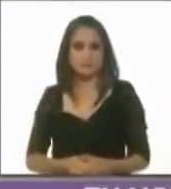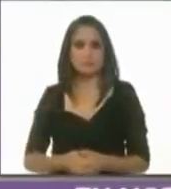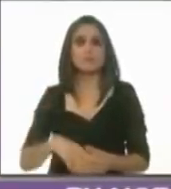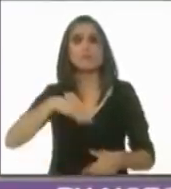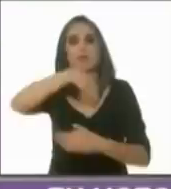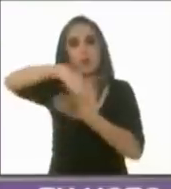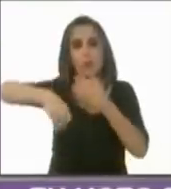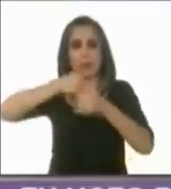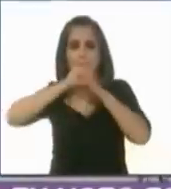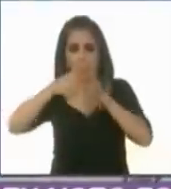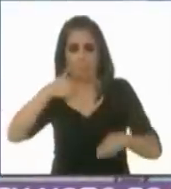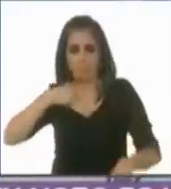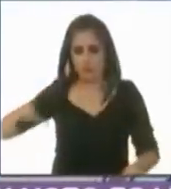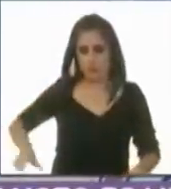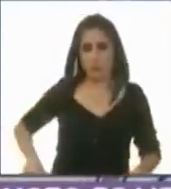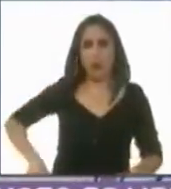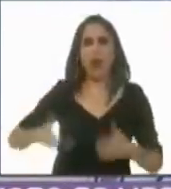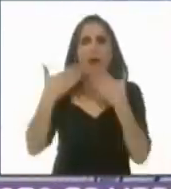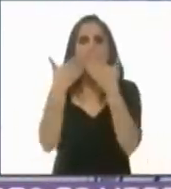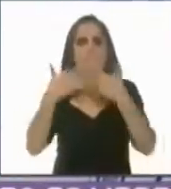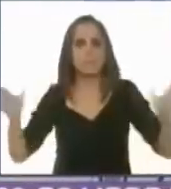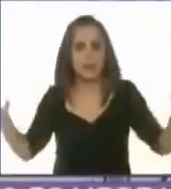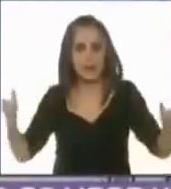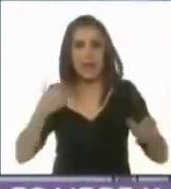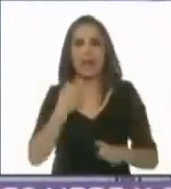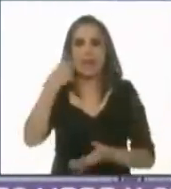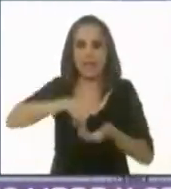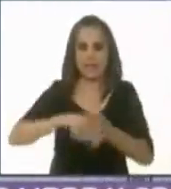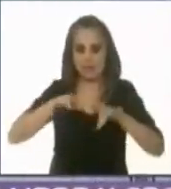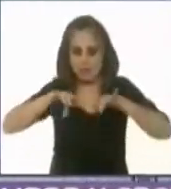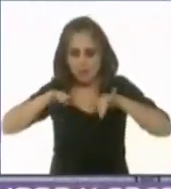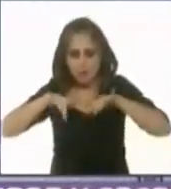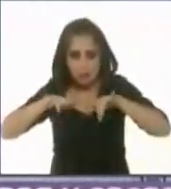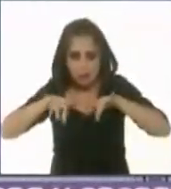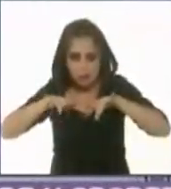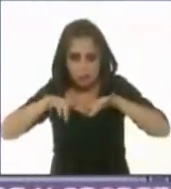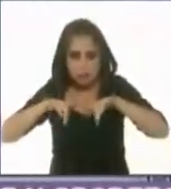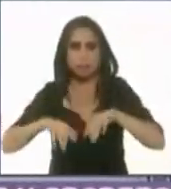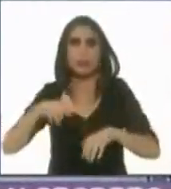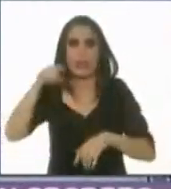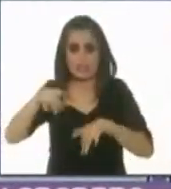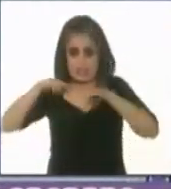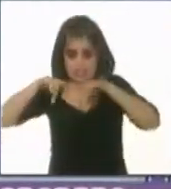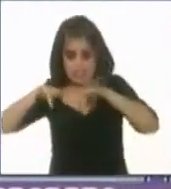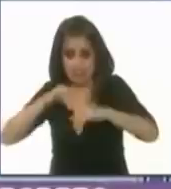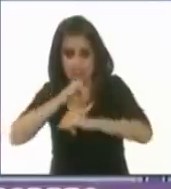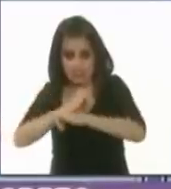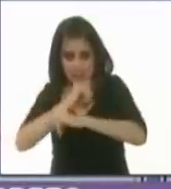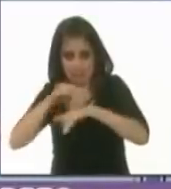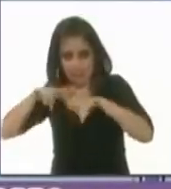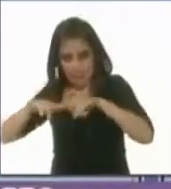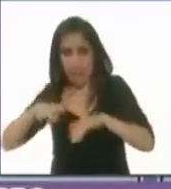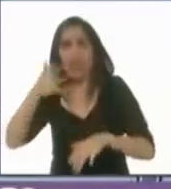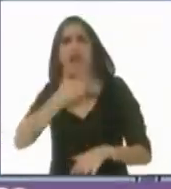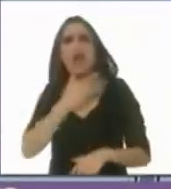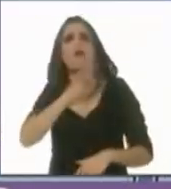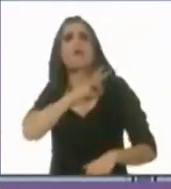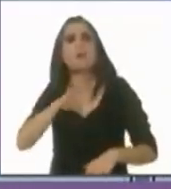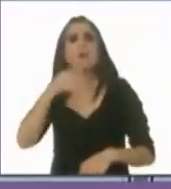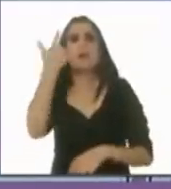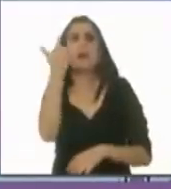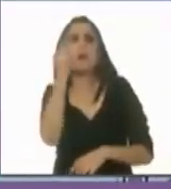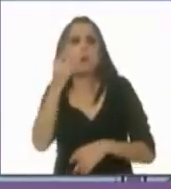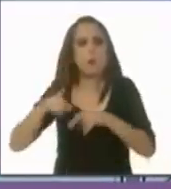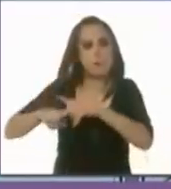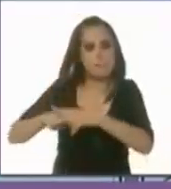información de mi gobierno estará abierta en una plataforma digital. La plataforma digital estará disponible a partir de julio